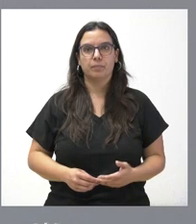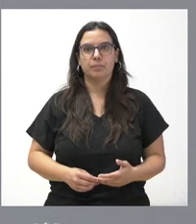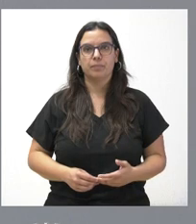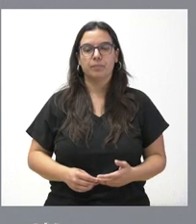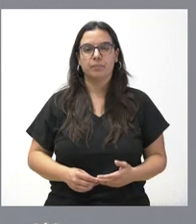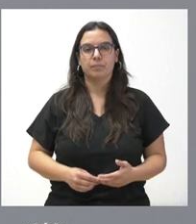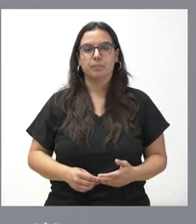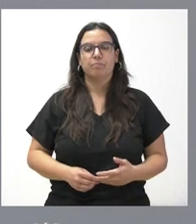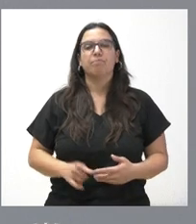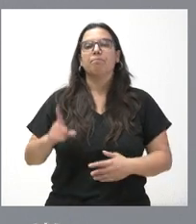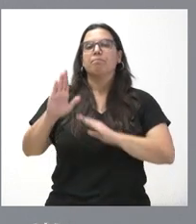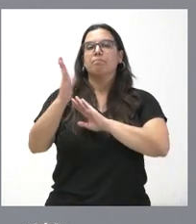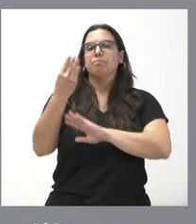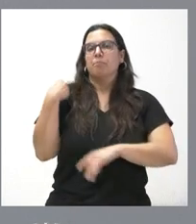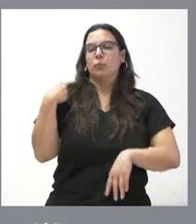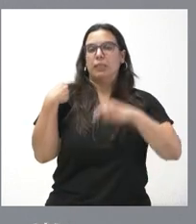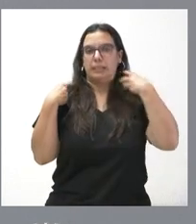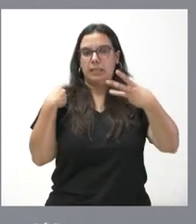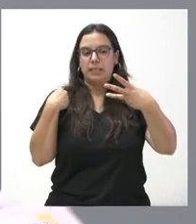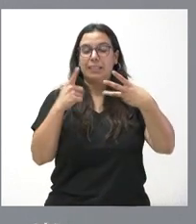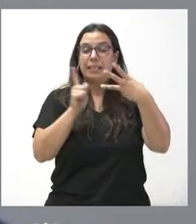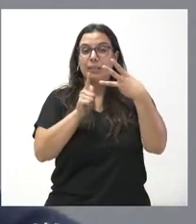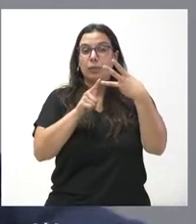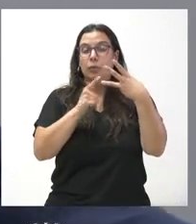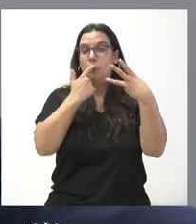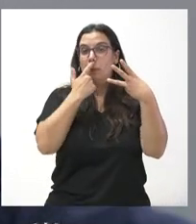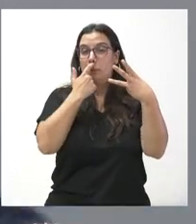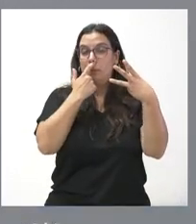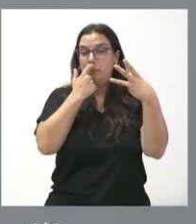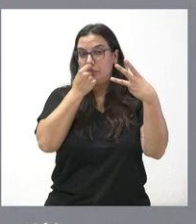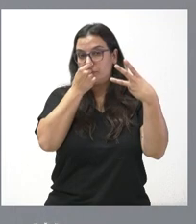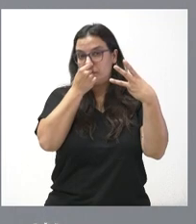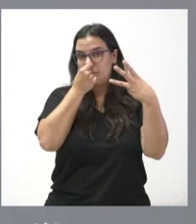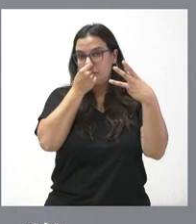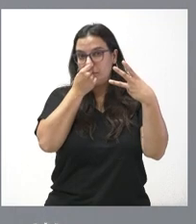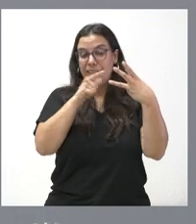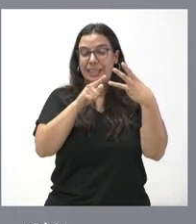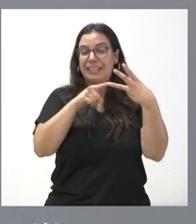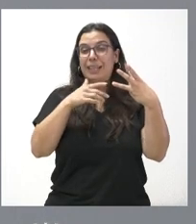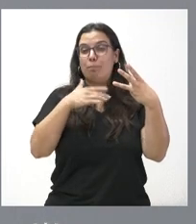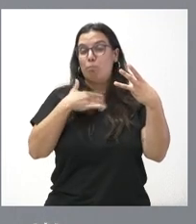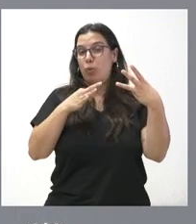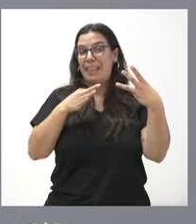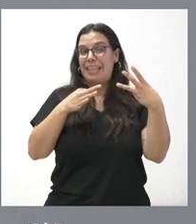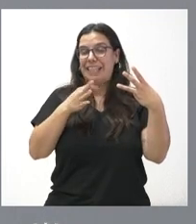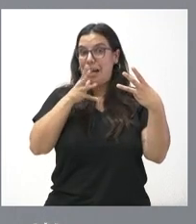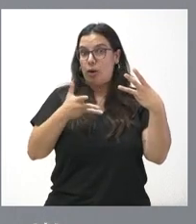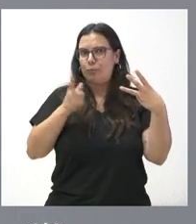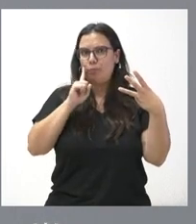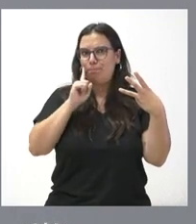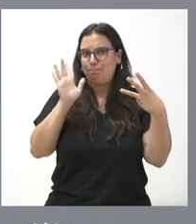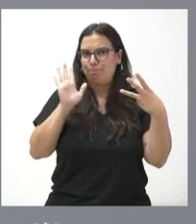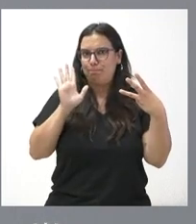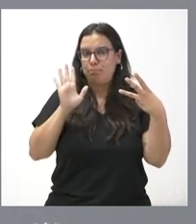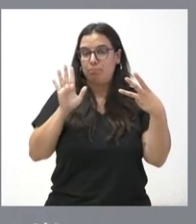Me plantea tres cuestiones. La última quizá es la que yo no tenga en este momento, si no viene